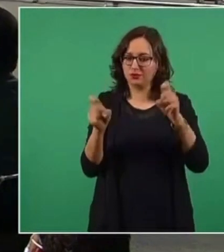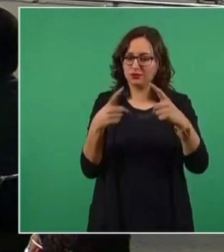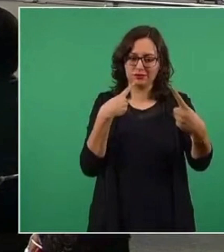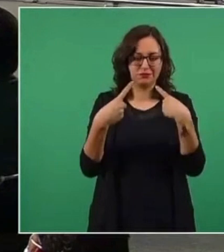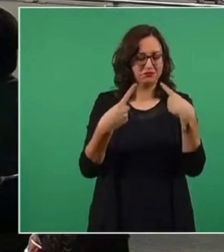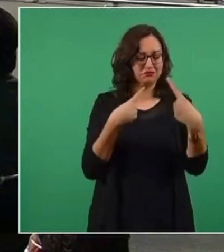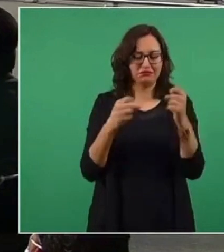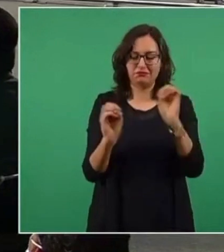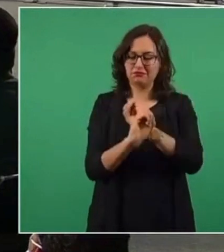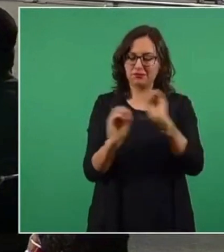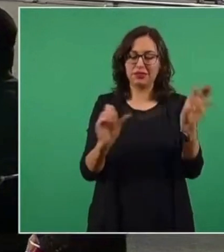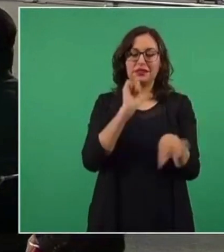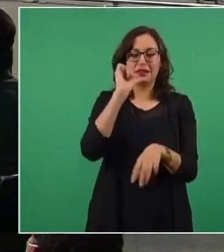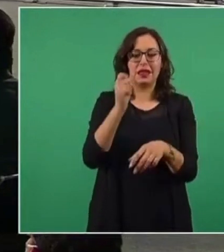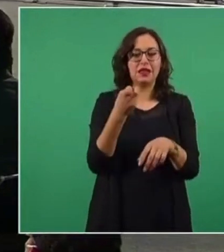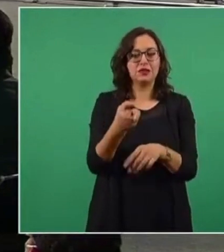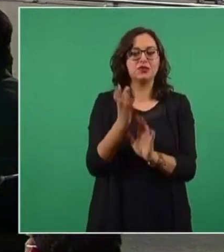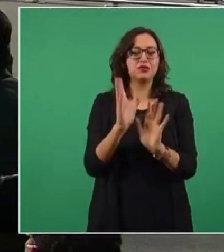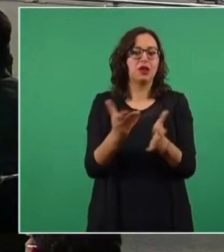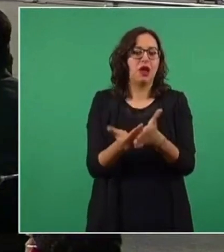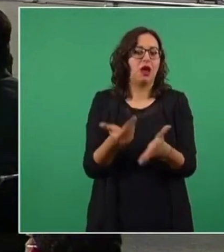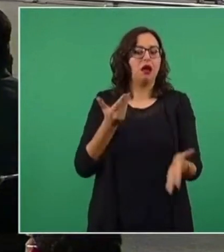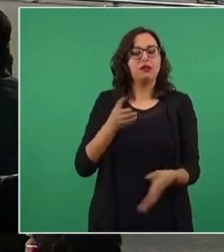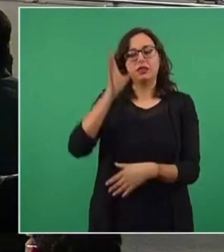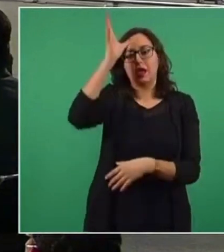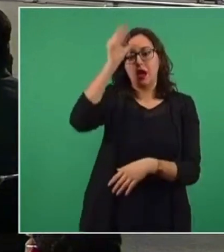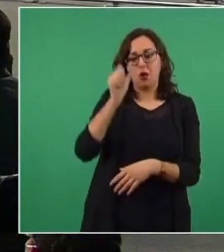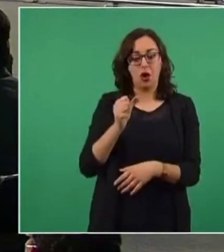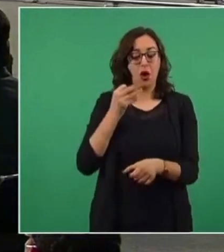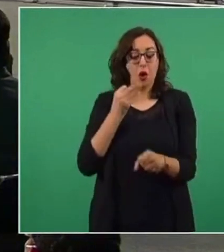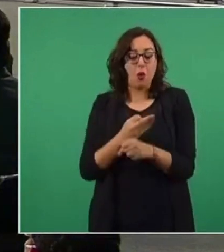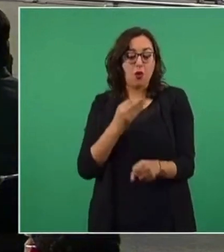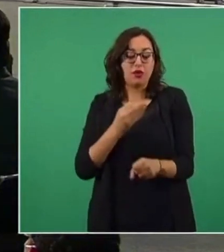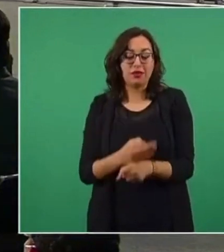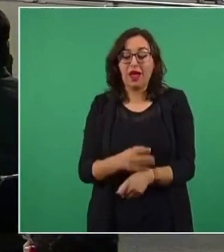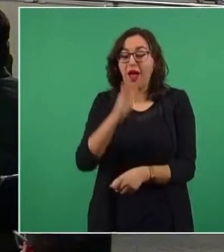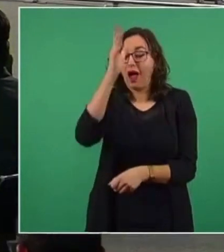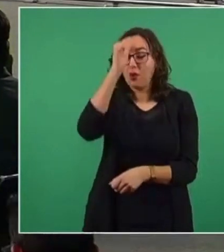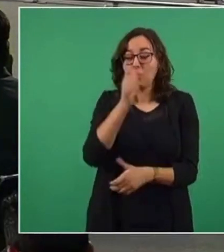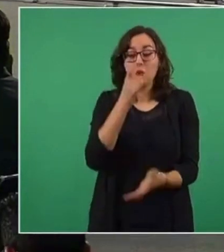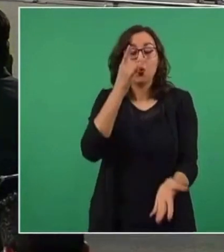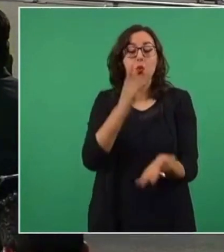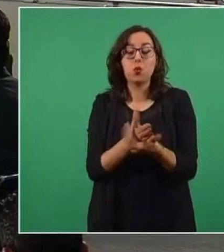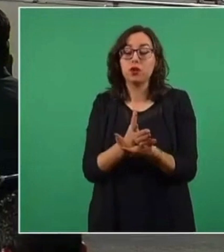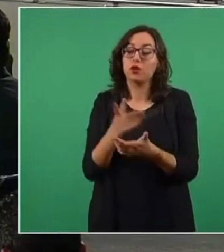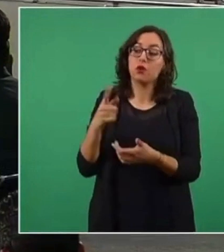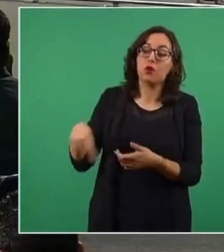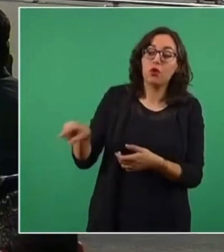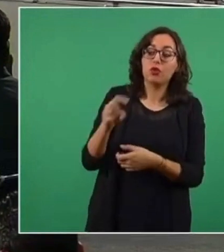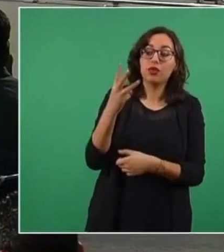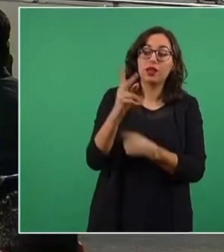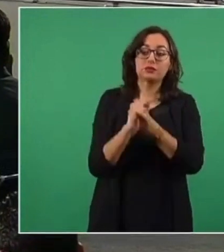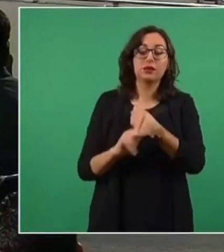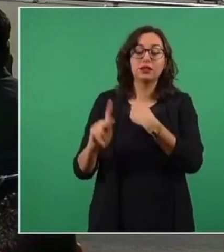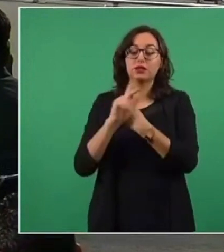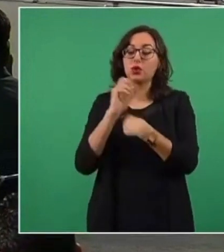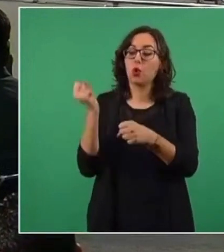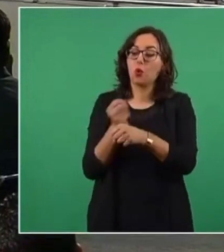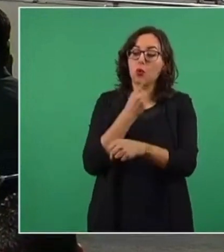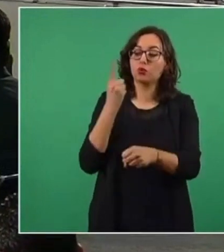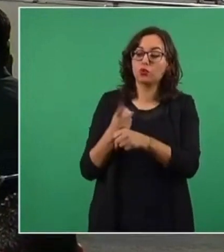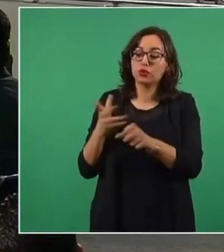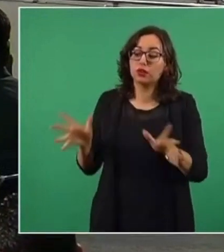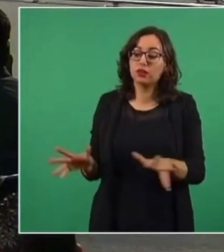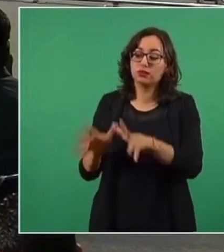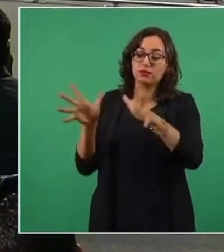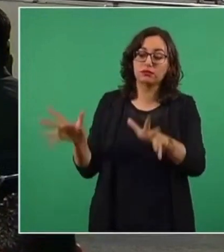foco de atención es cómo podemos promover el desarrollo en el corto plazo en esos tres países, tiene que haber opciones. Lo demás ya está convenido.